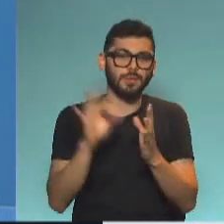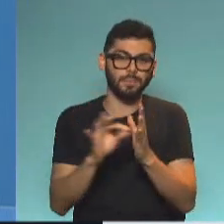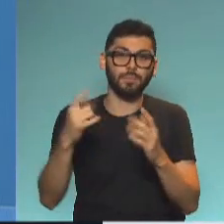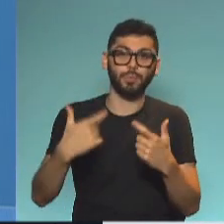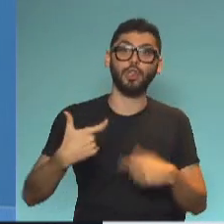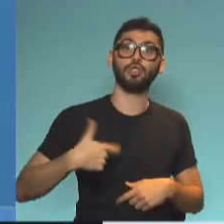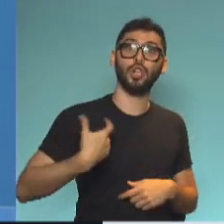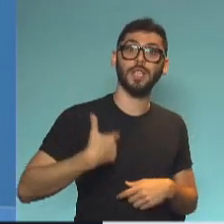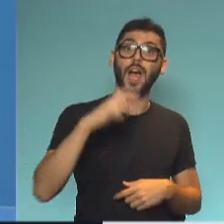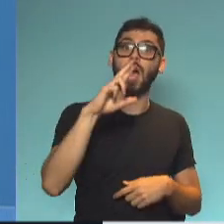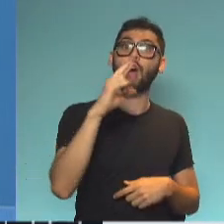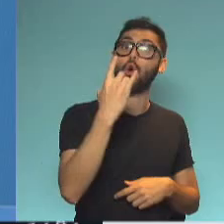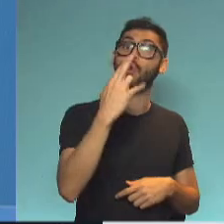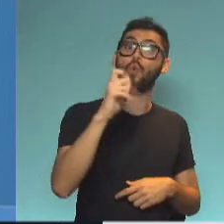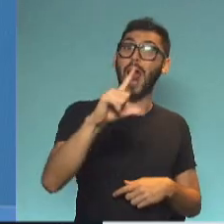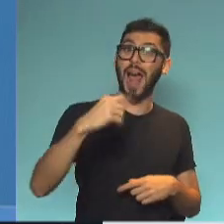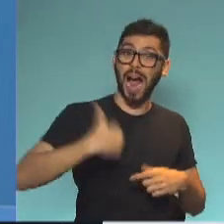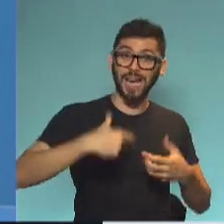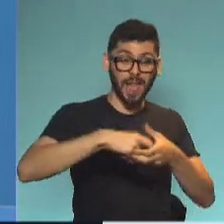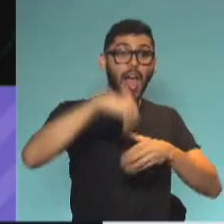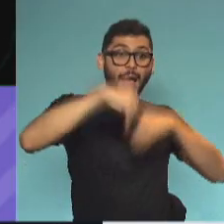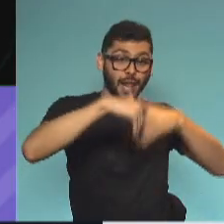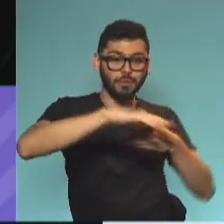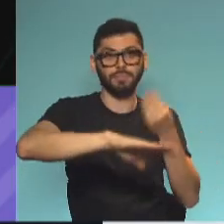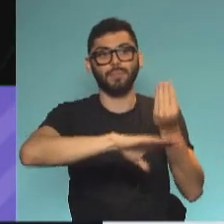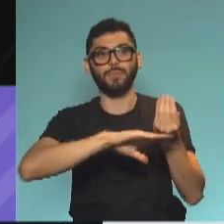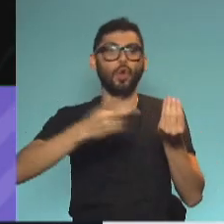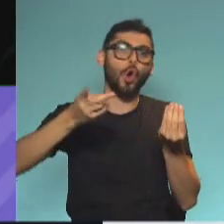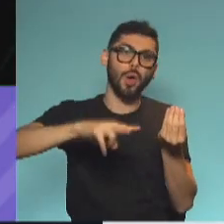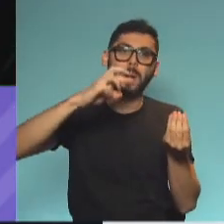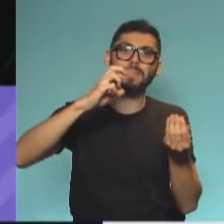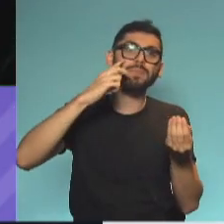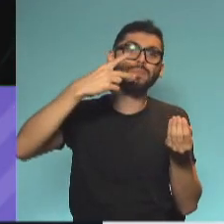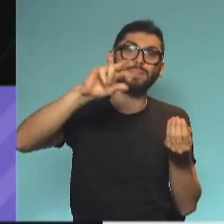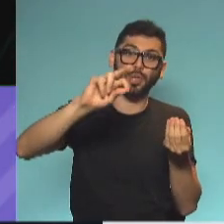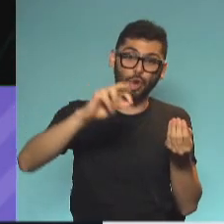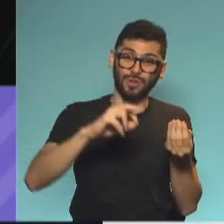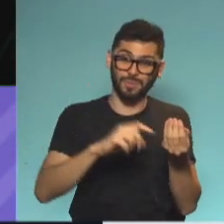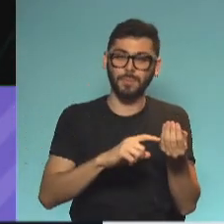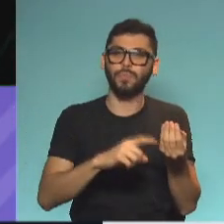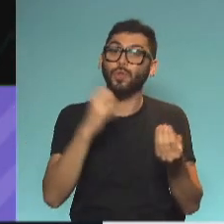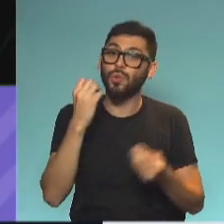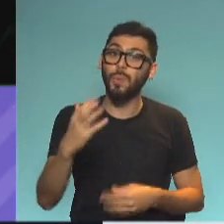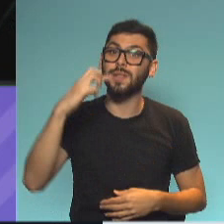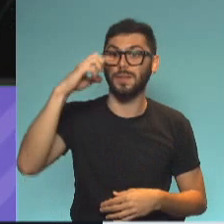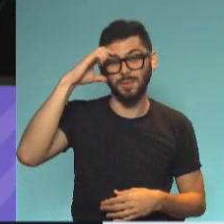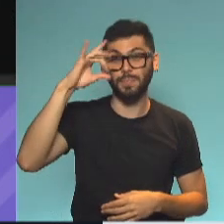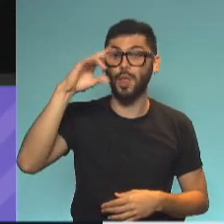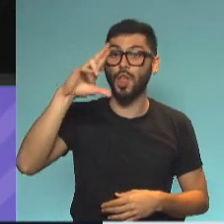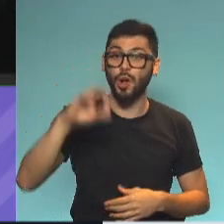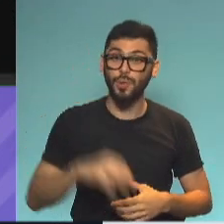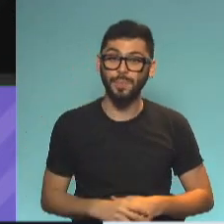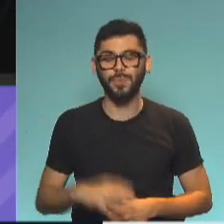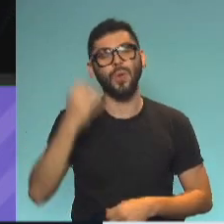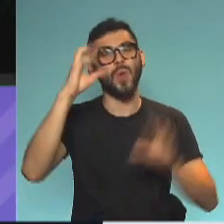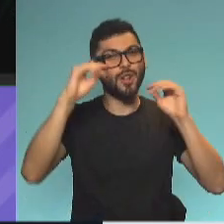la sociedad rural argentina. Hubo elecciones, Nicolás Pino resultó electo presidente. ¿Cómo estás, Pedro? Buenas